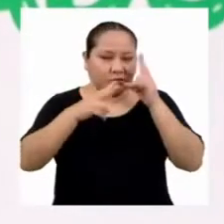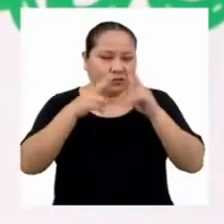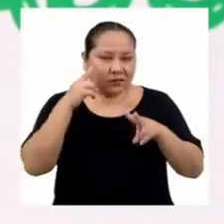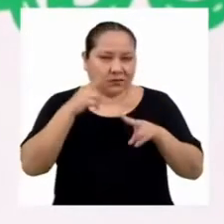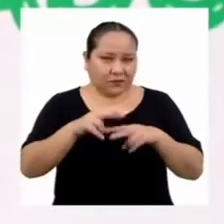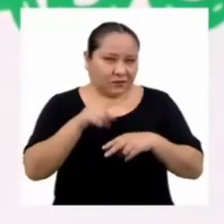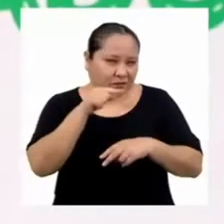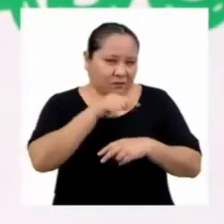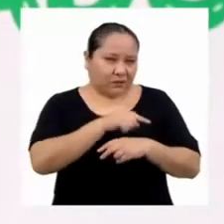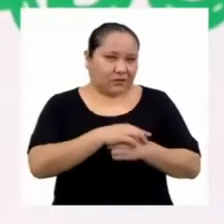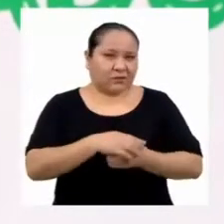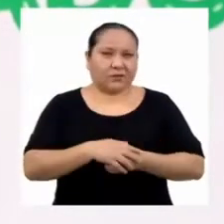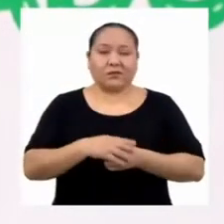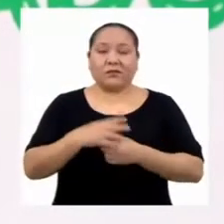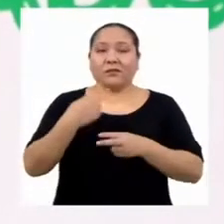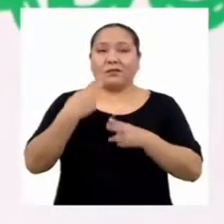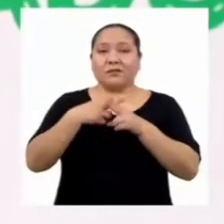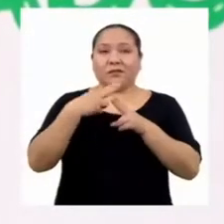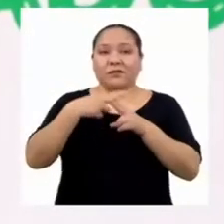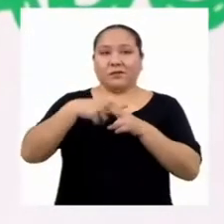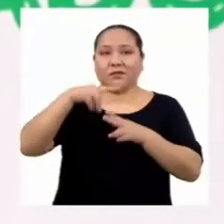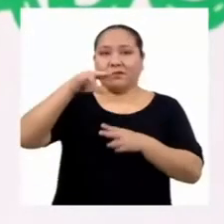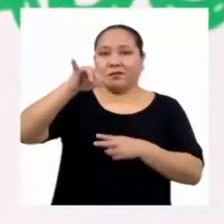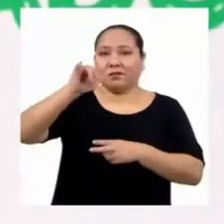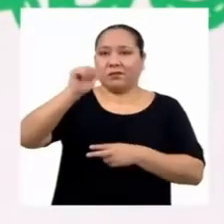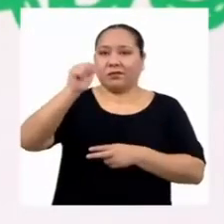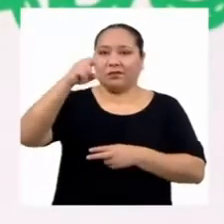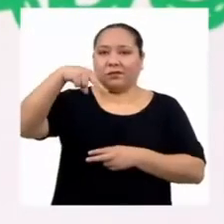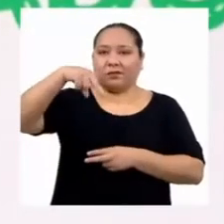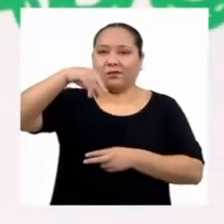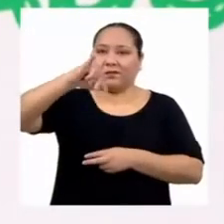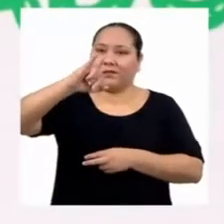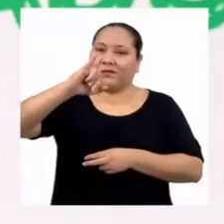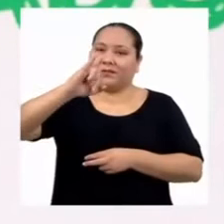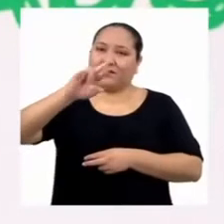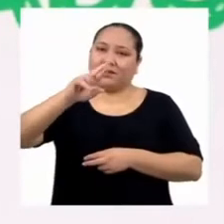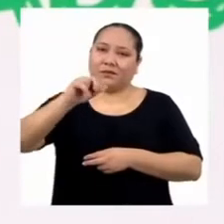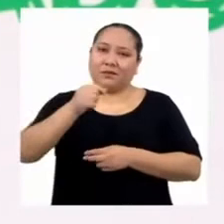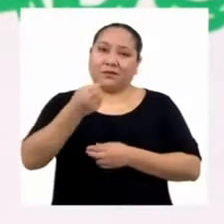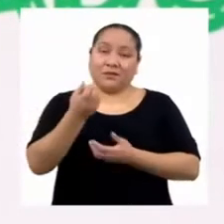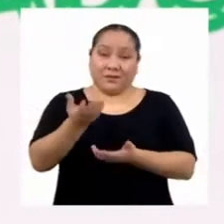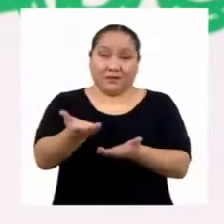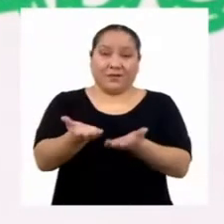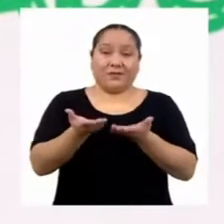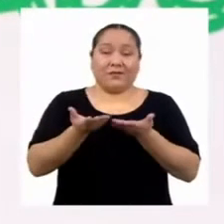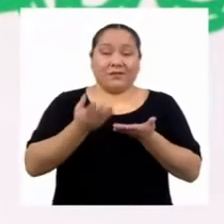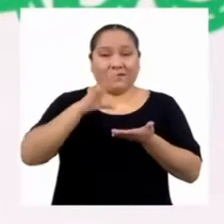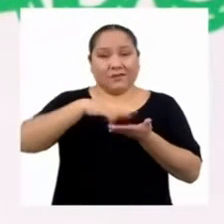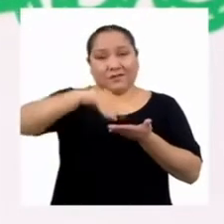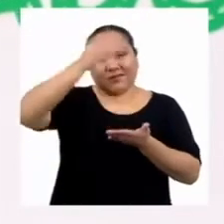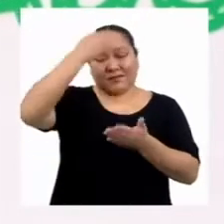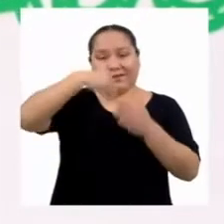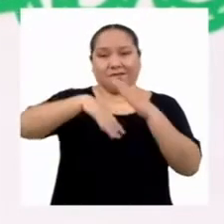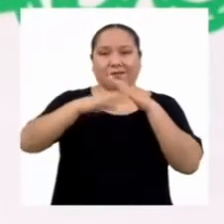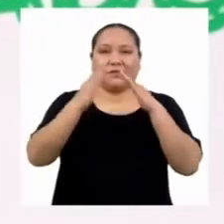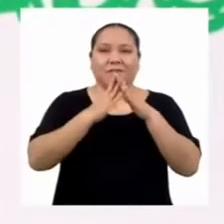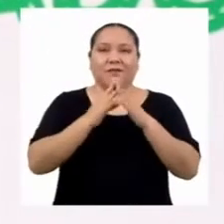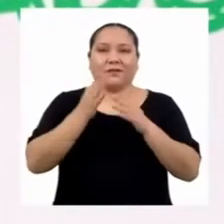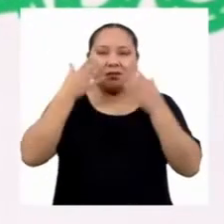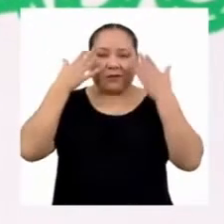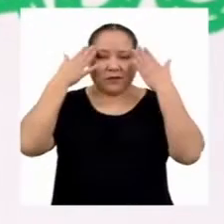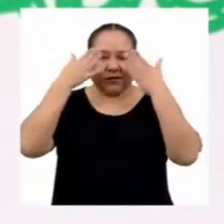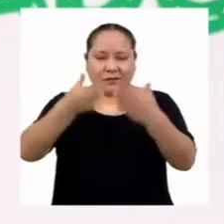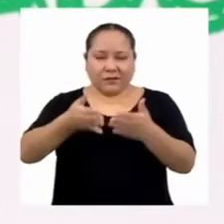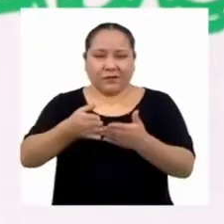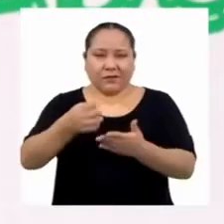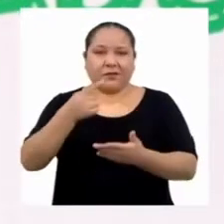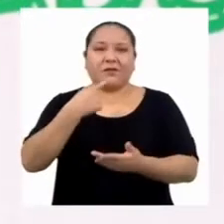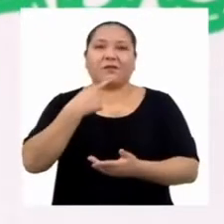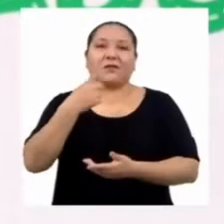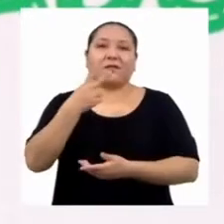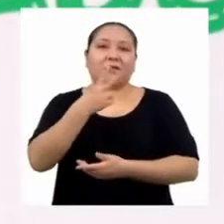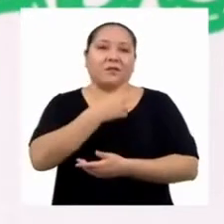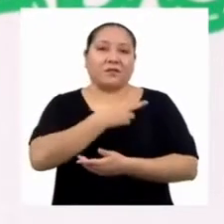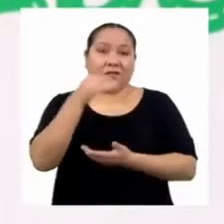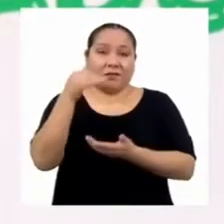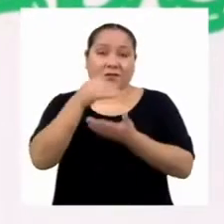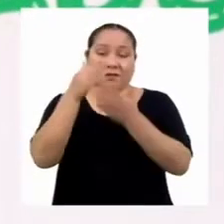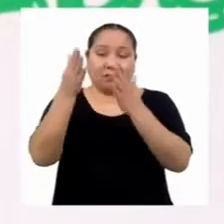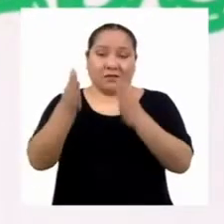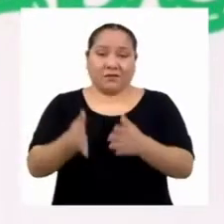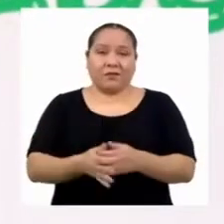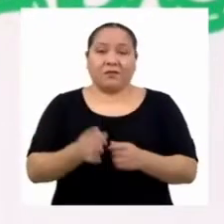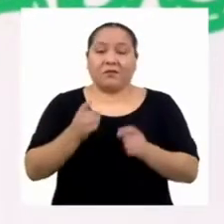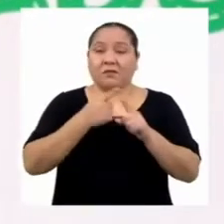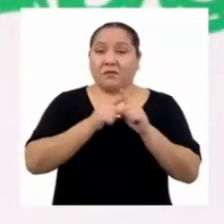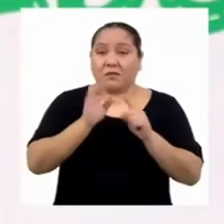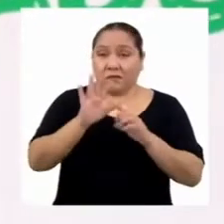Mi nombre es Yanira y les doy la bienvenida a Aprendo en Casa. Este programa está dirigido a estudiantes de segundo de secundaria. Pero si alguien de tu